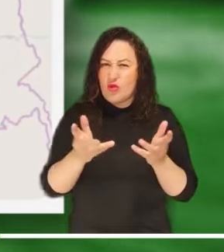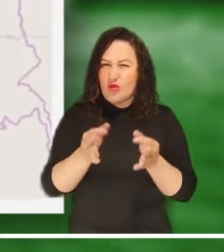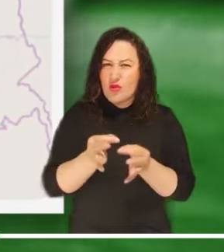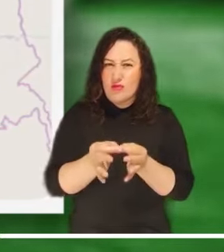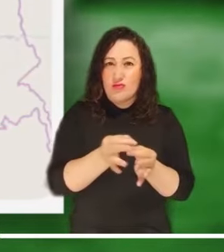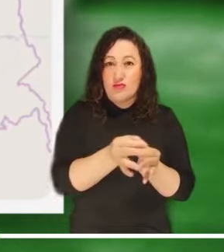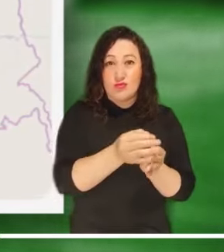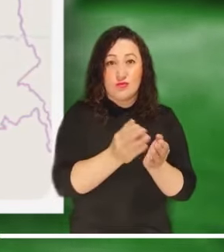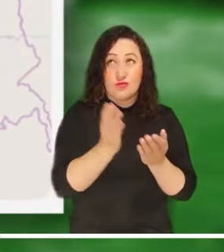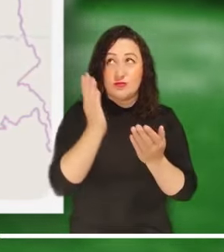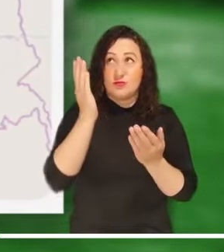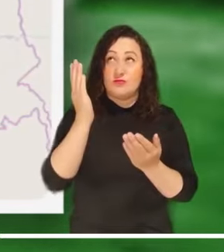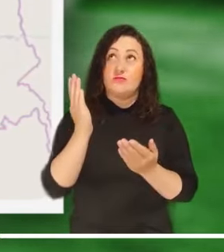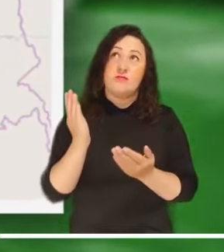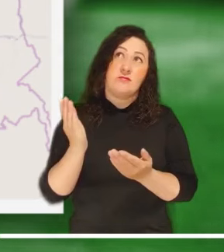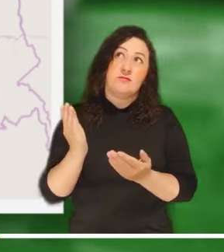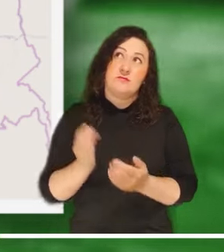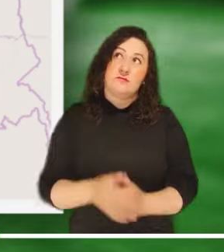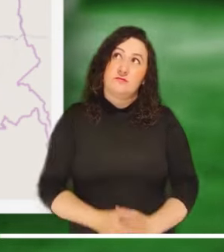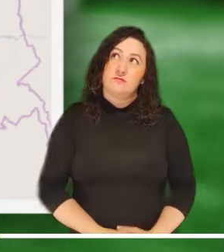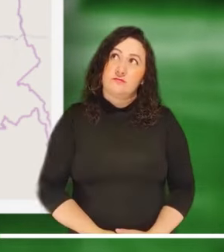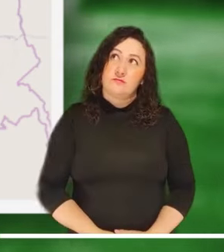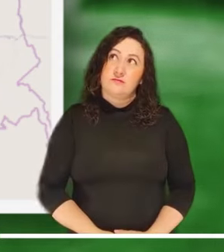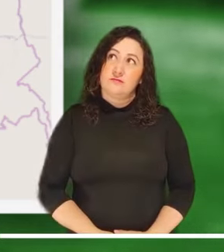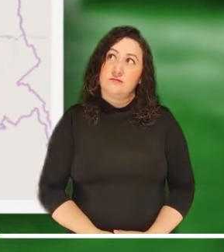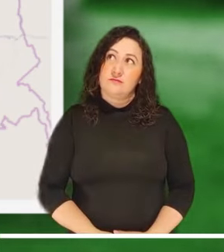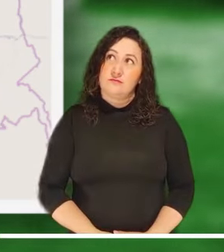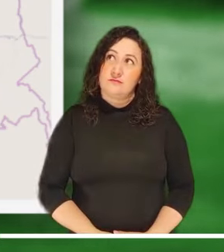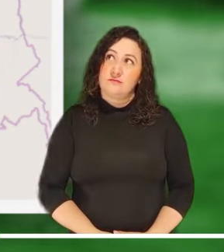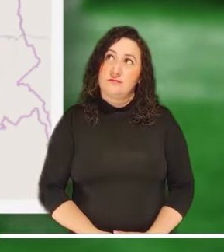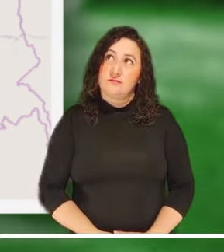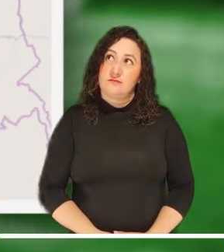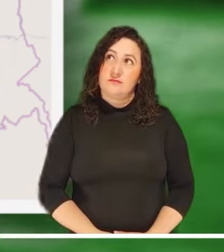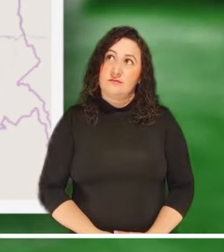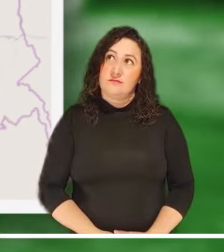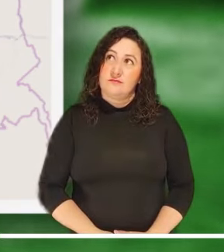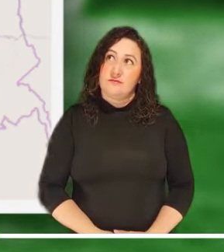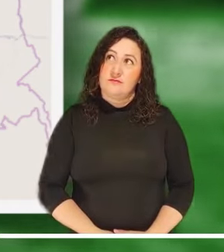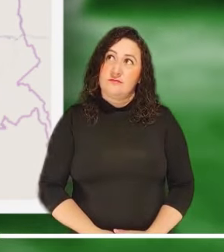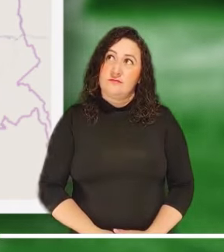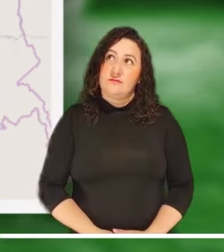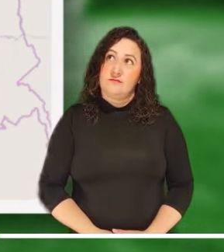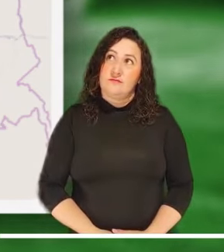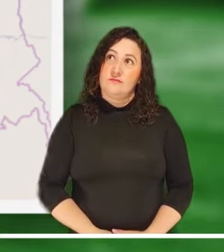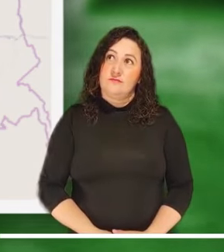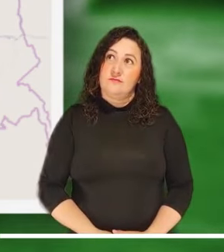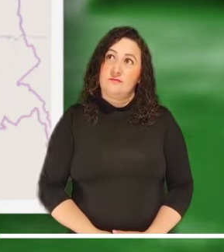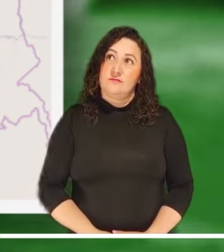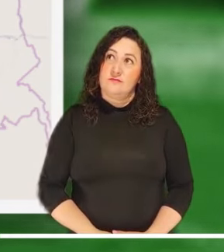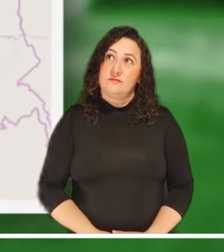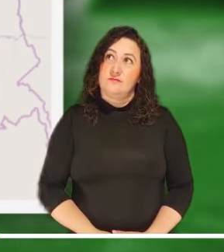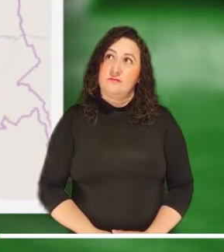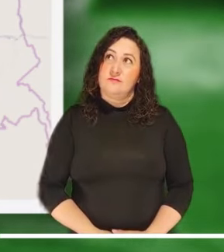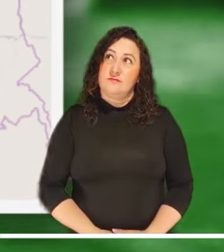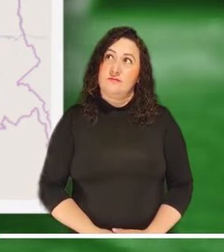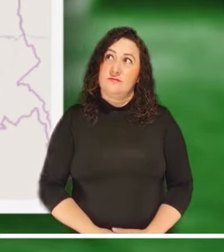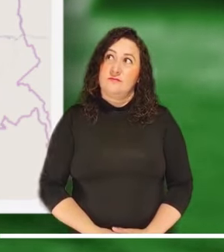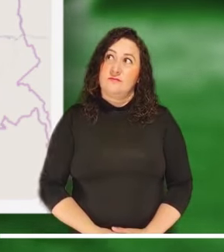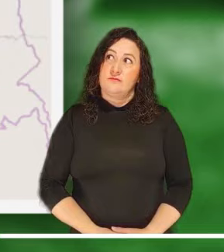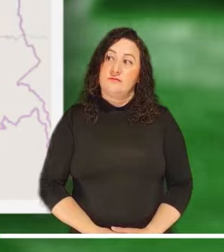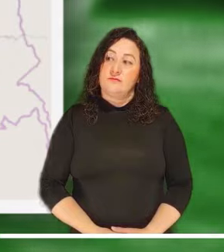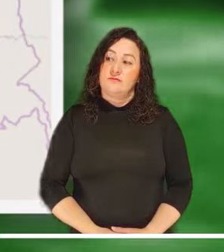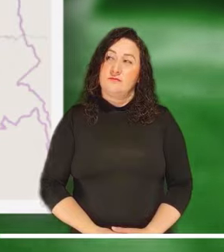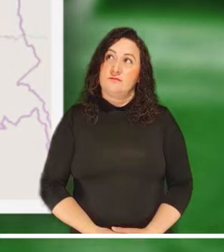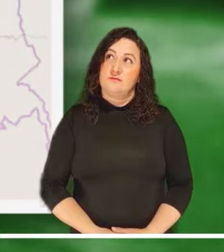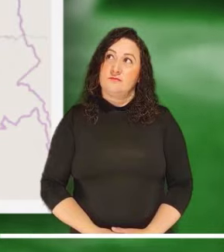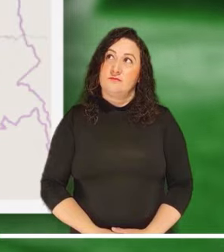desbordamiento del río Cusay en la vereda El Tigre, vía Tame Fortul, en Arauca. También persisten los reportes